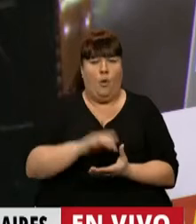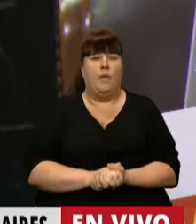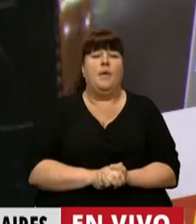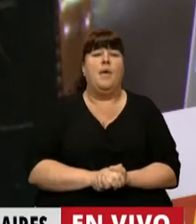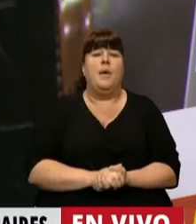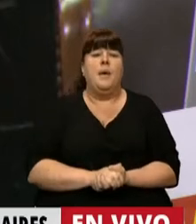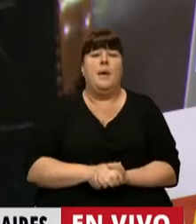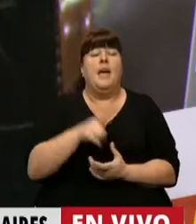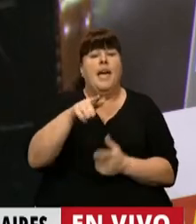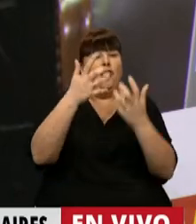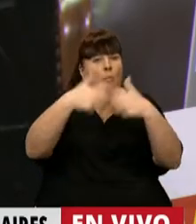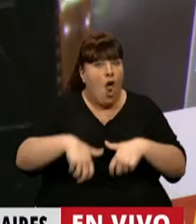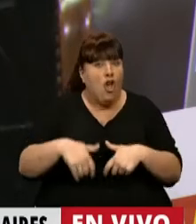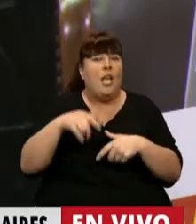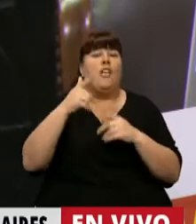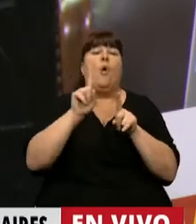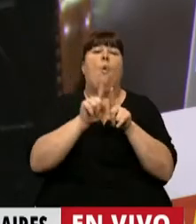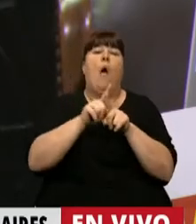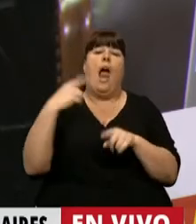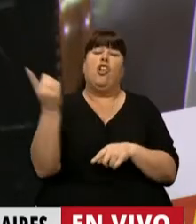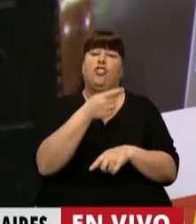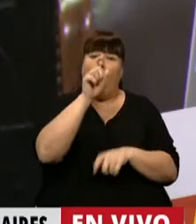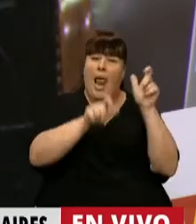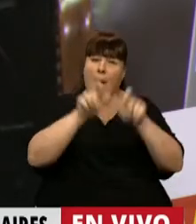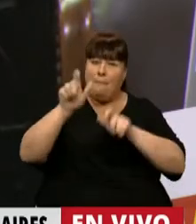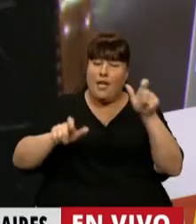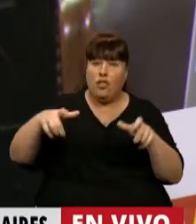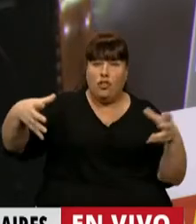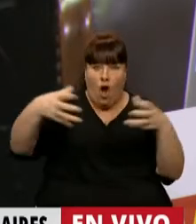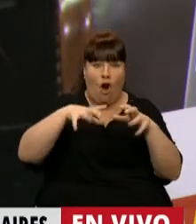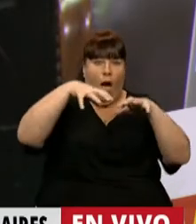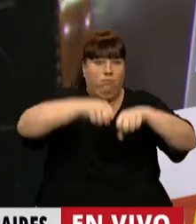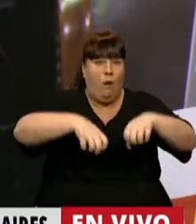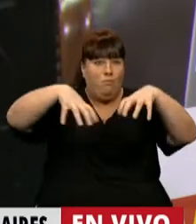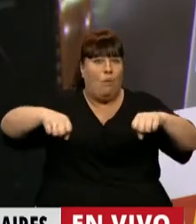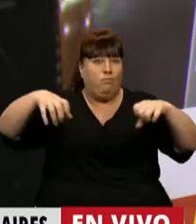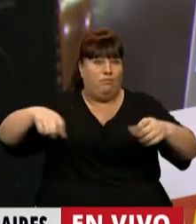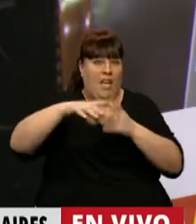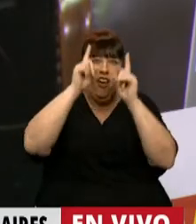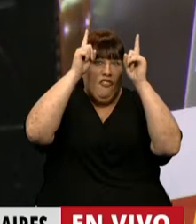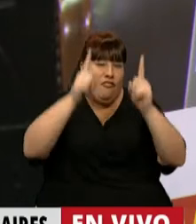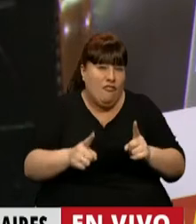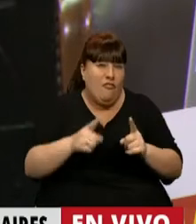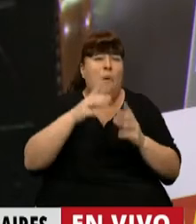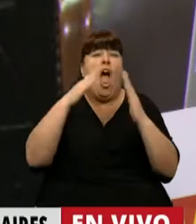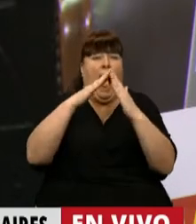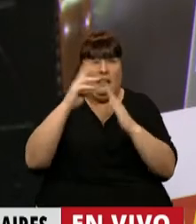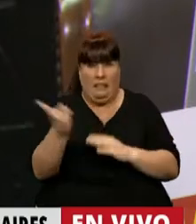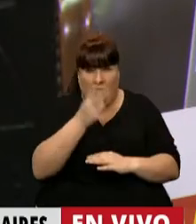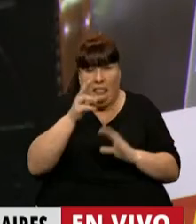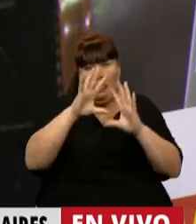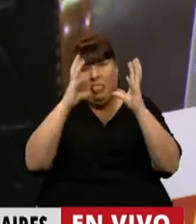plantea extender a todas estas ocupaciones y estas permanencias precarias